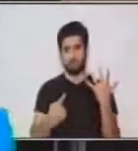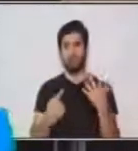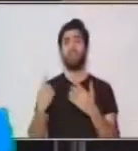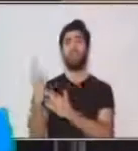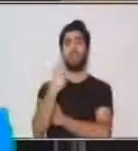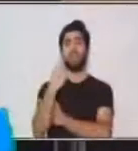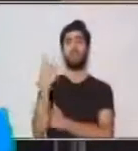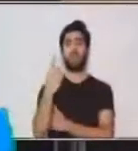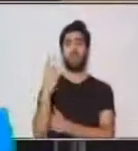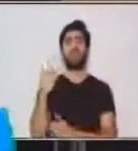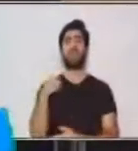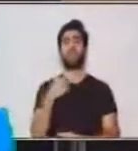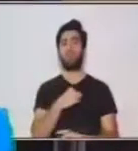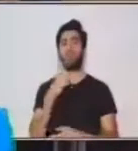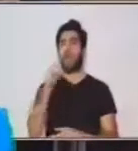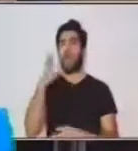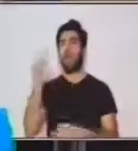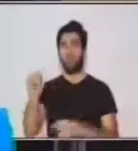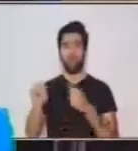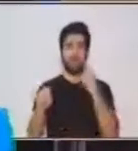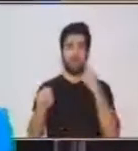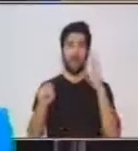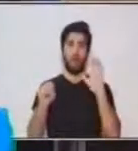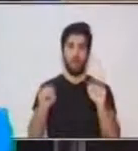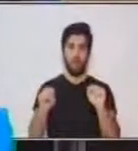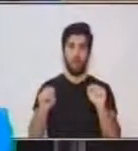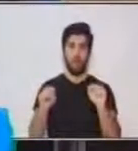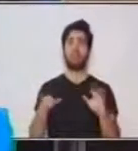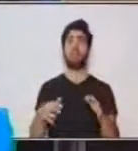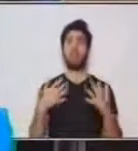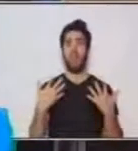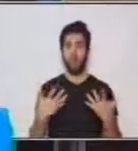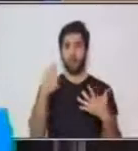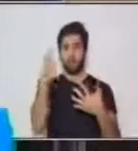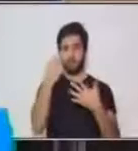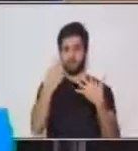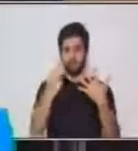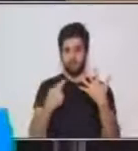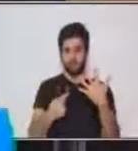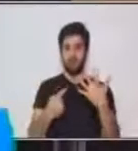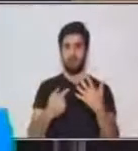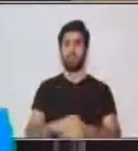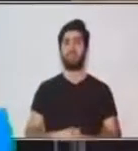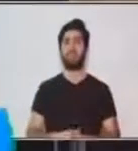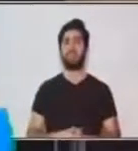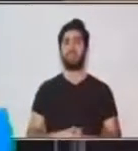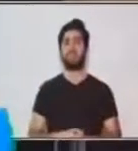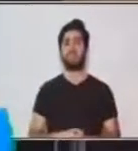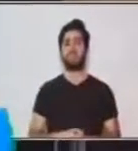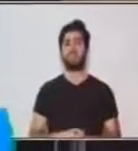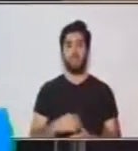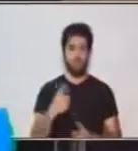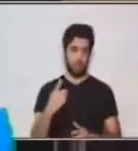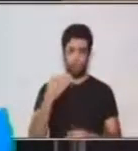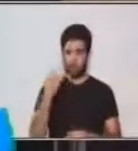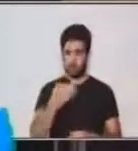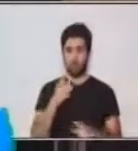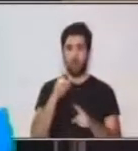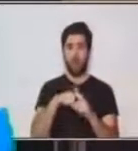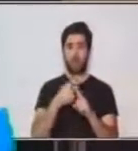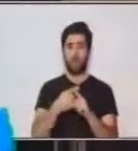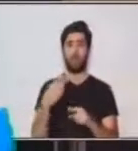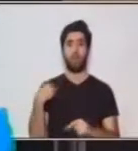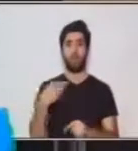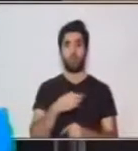nosotros tomemos en cuenta los tipos de registros. Obviamente, cuando estamos con nuestros